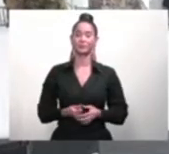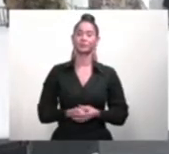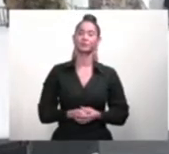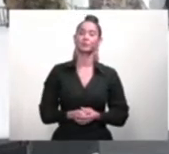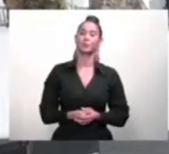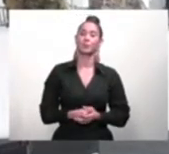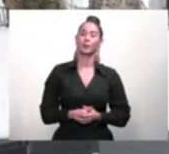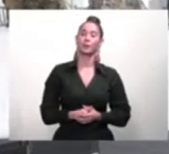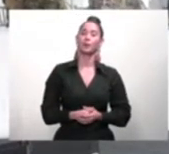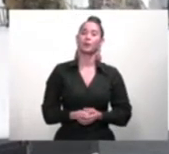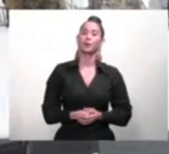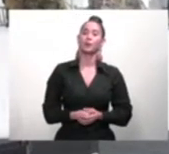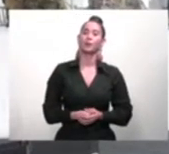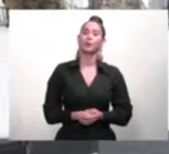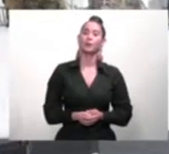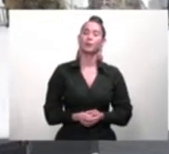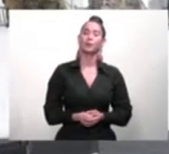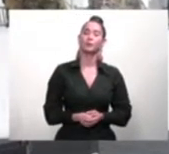Ahí podemos ver